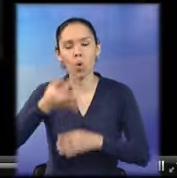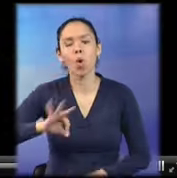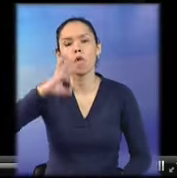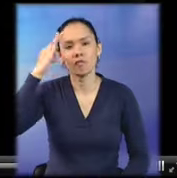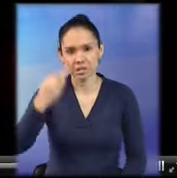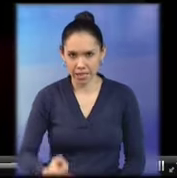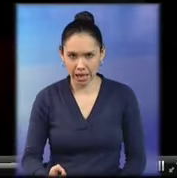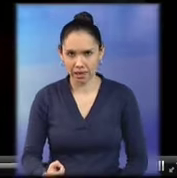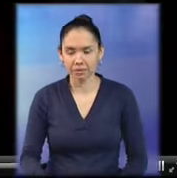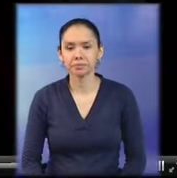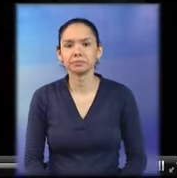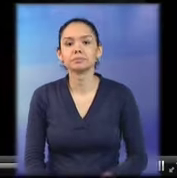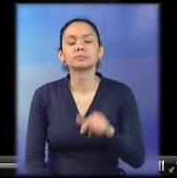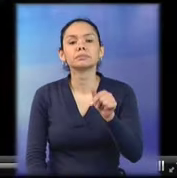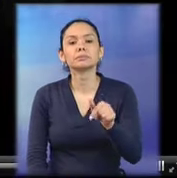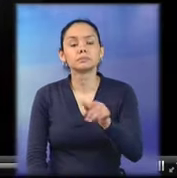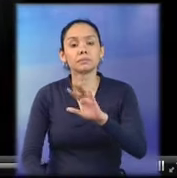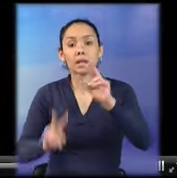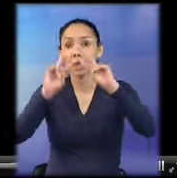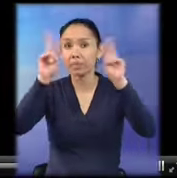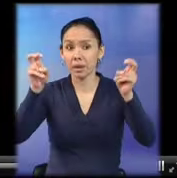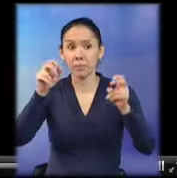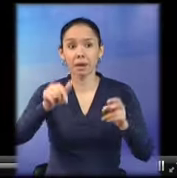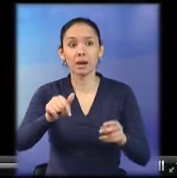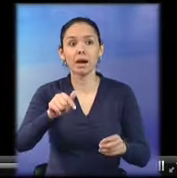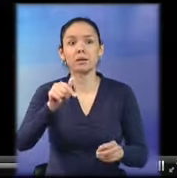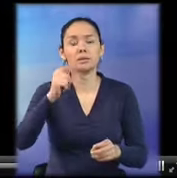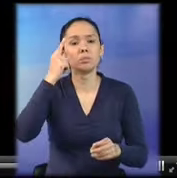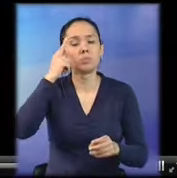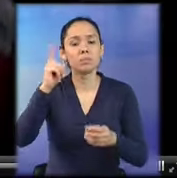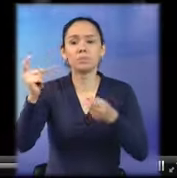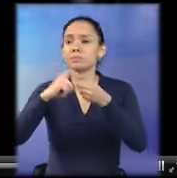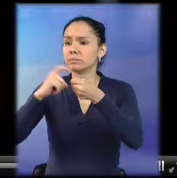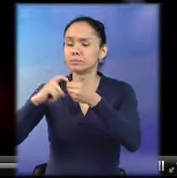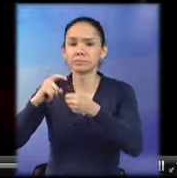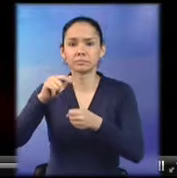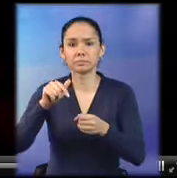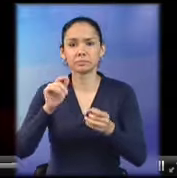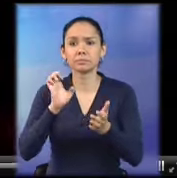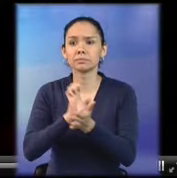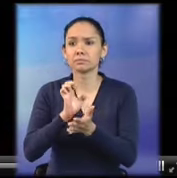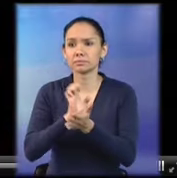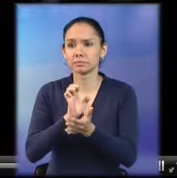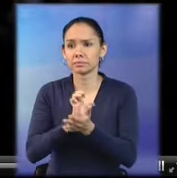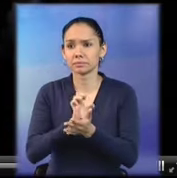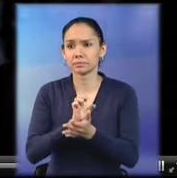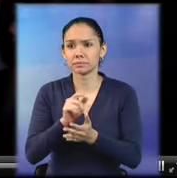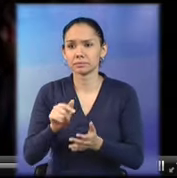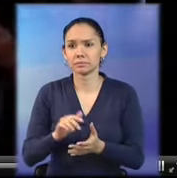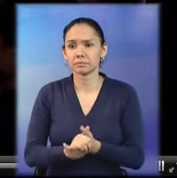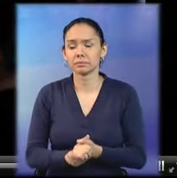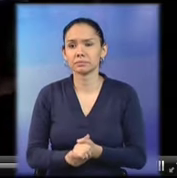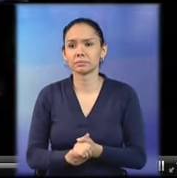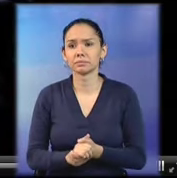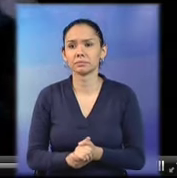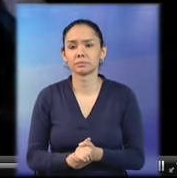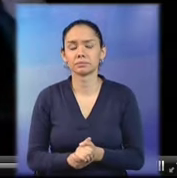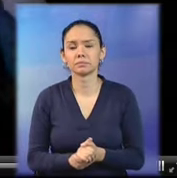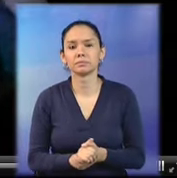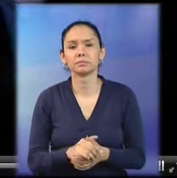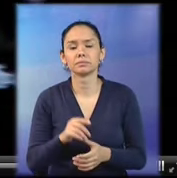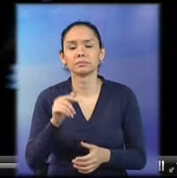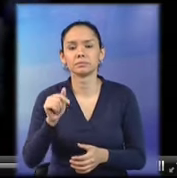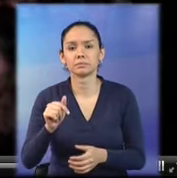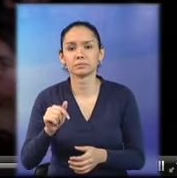podemos observar, hay decenas de seguidores del Partido Patriota a la espera de los resultados y también a la espera de la conferencia de